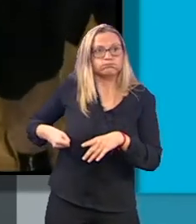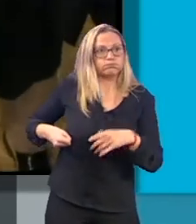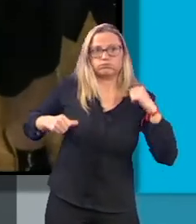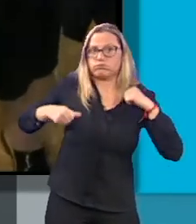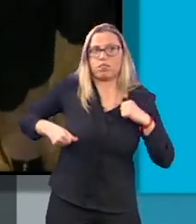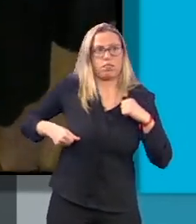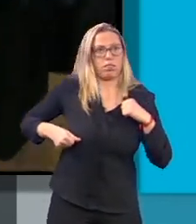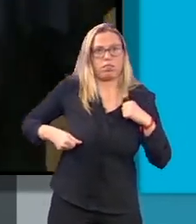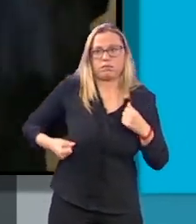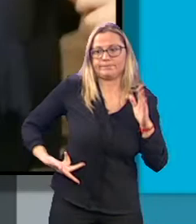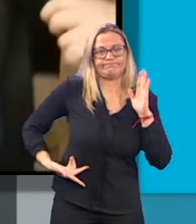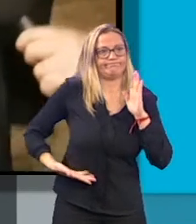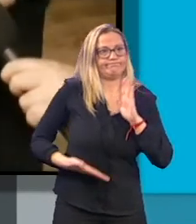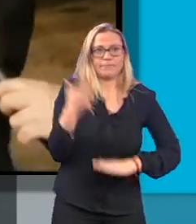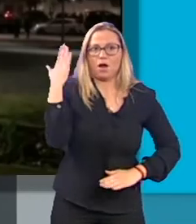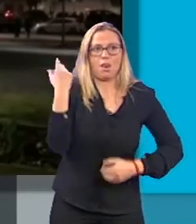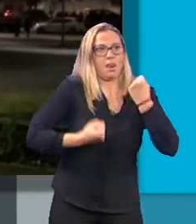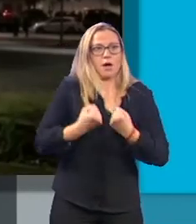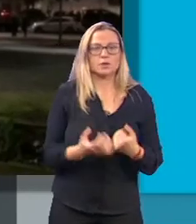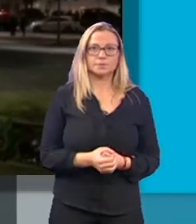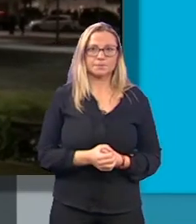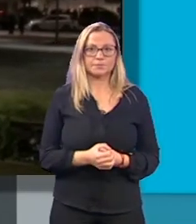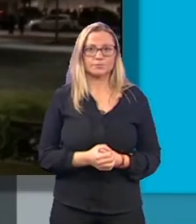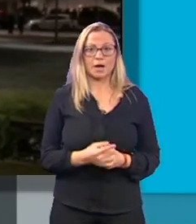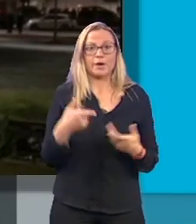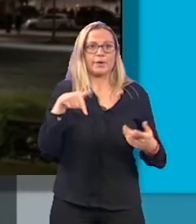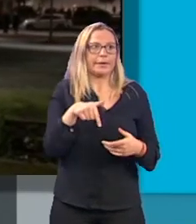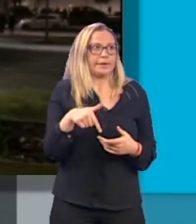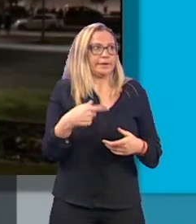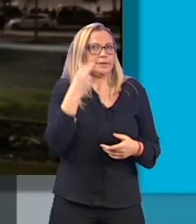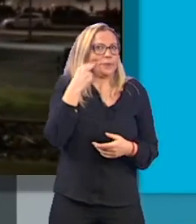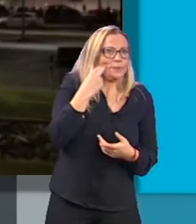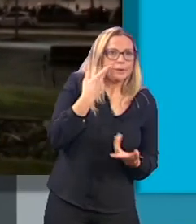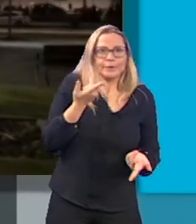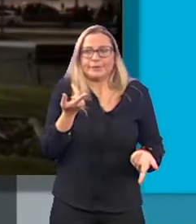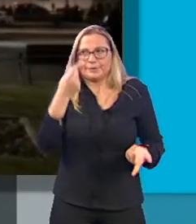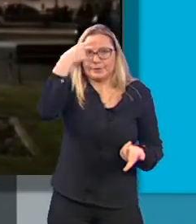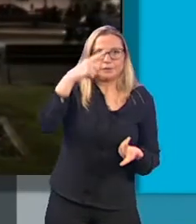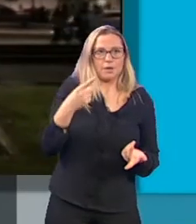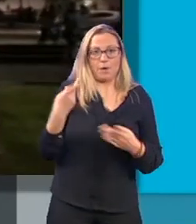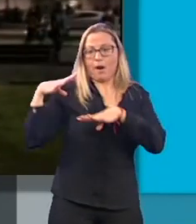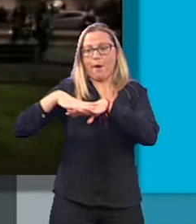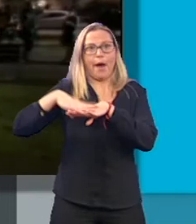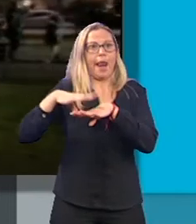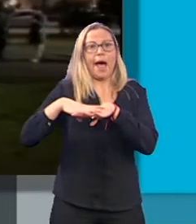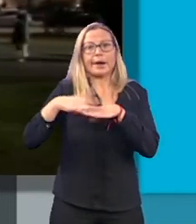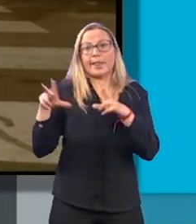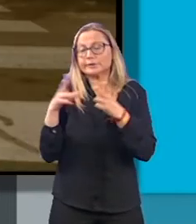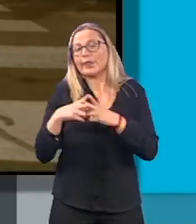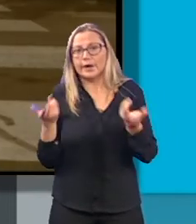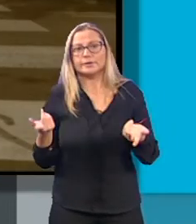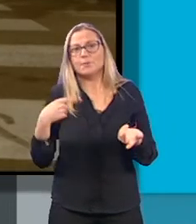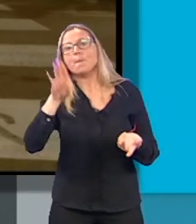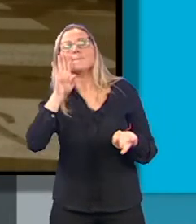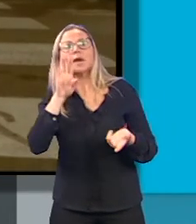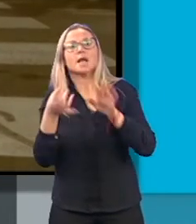mascota y corriendo. Y claro, en este clima de miedo e incertidumbre en las redes aparecieron, como es habitual, los